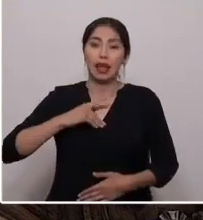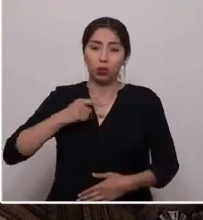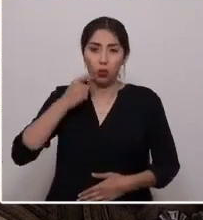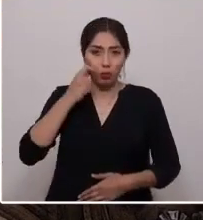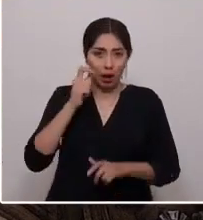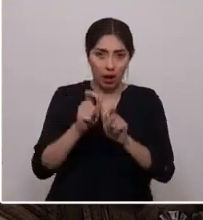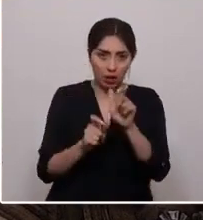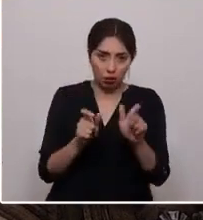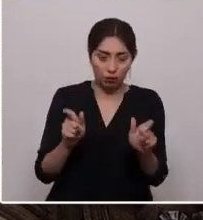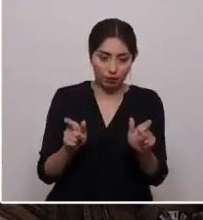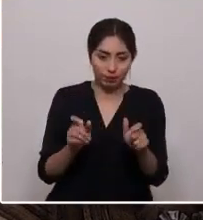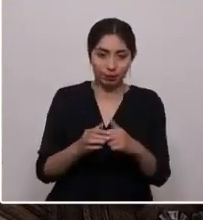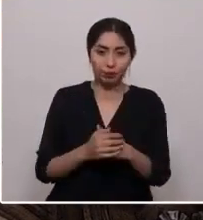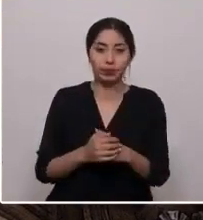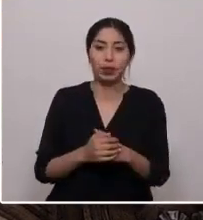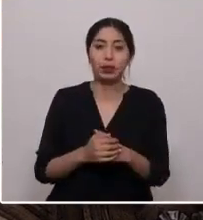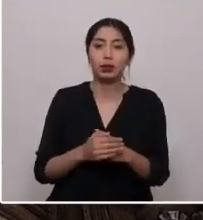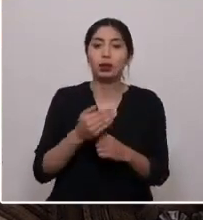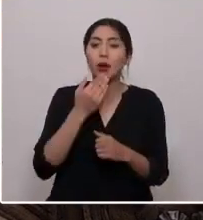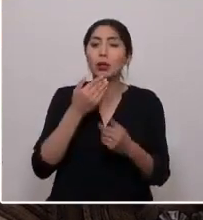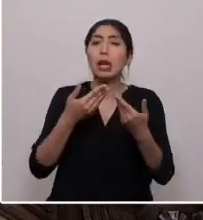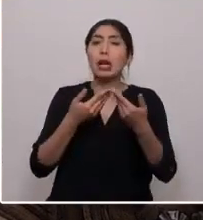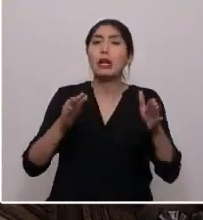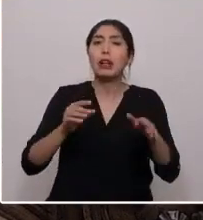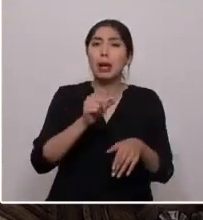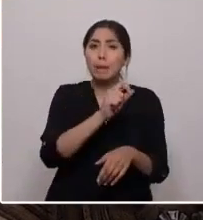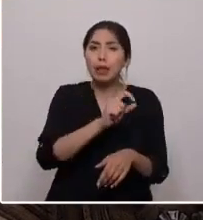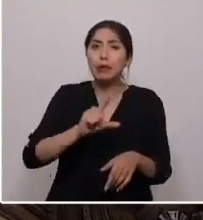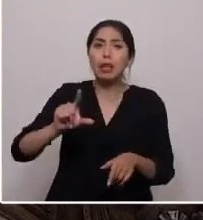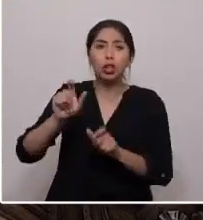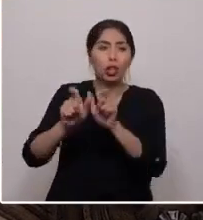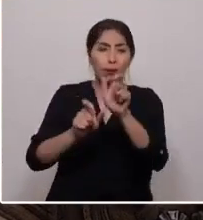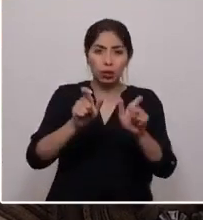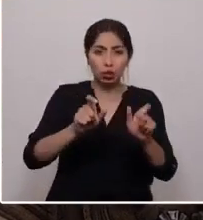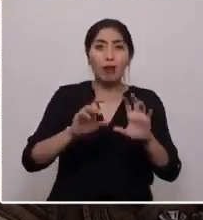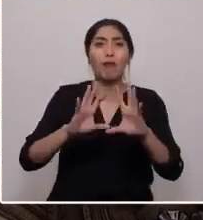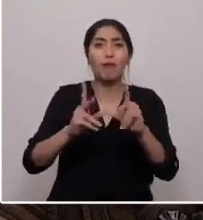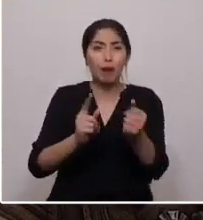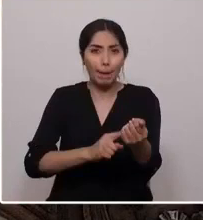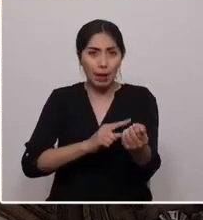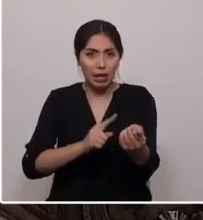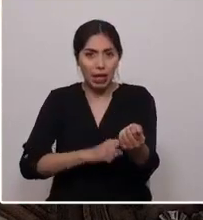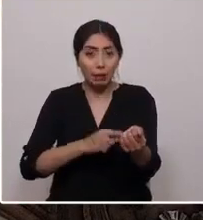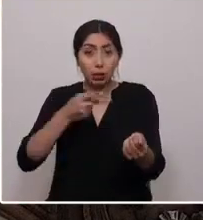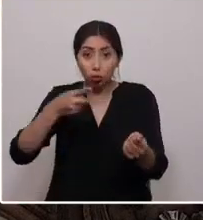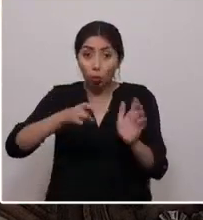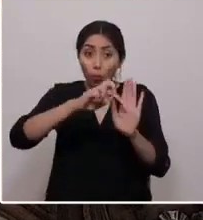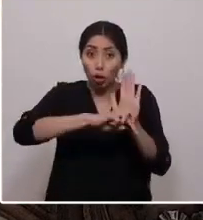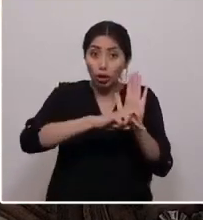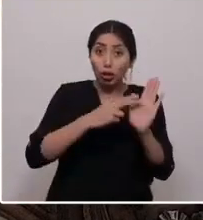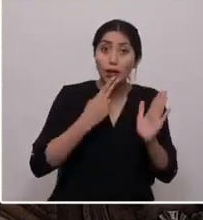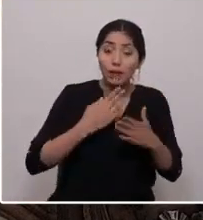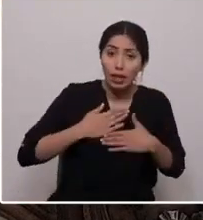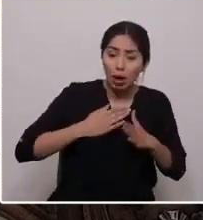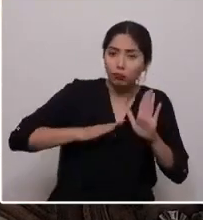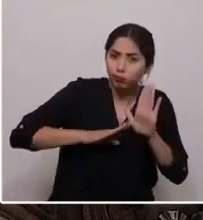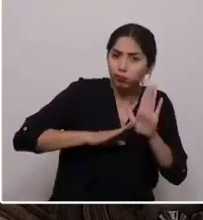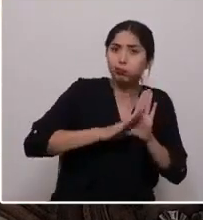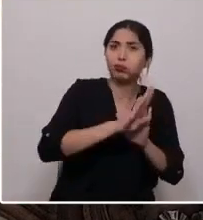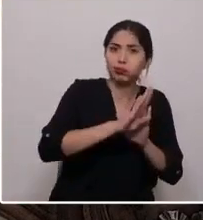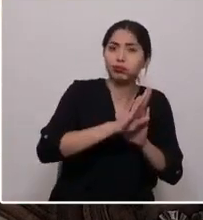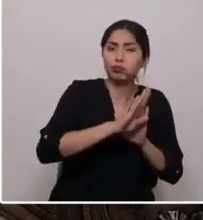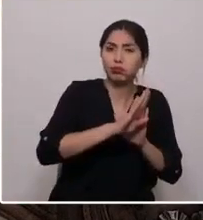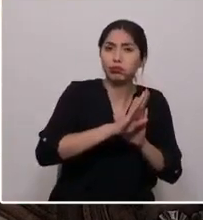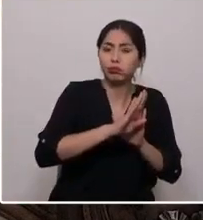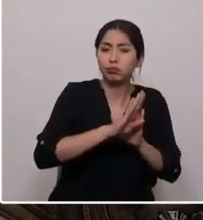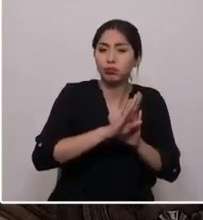asociación y libre emprendimiento de personas y familias para progresar con sus proyectos de vida por sobre un intervencionismo